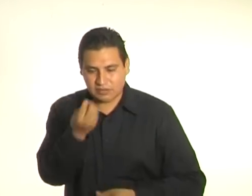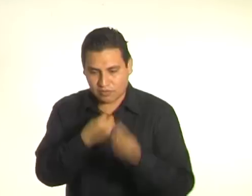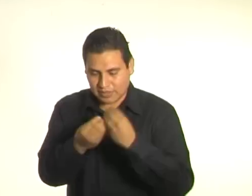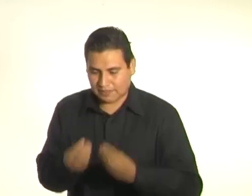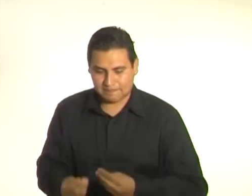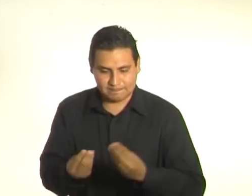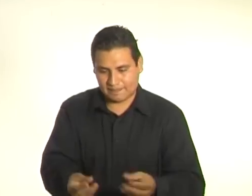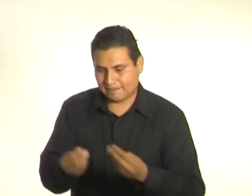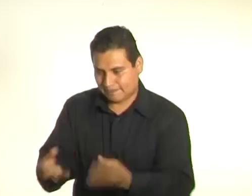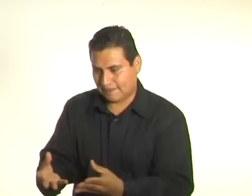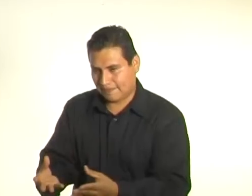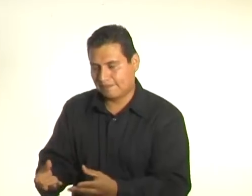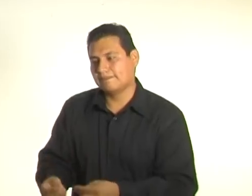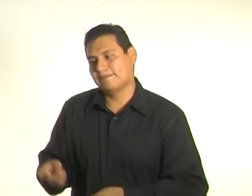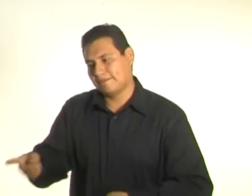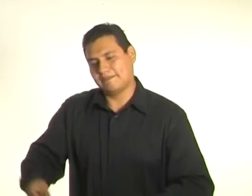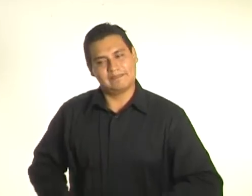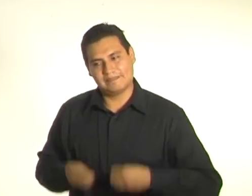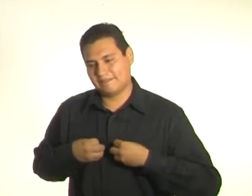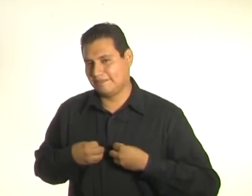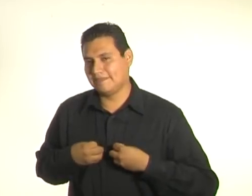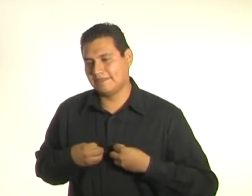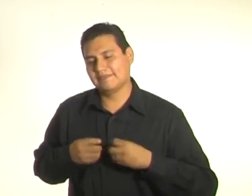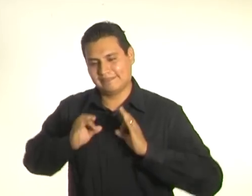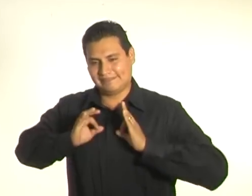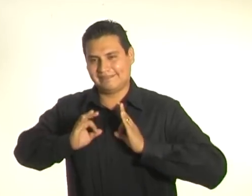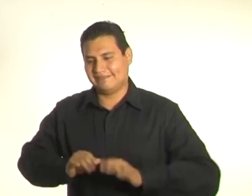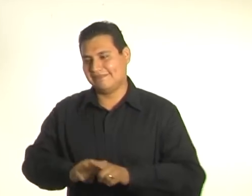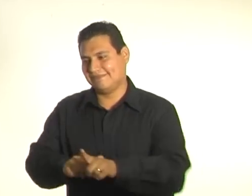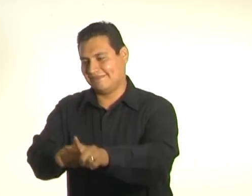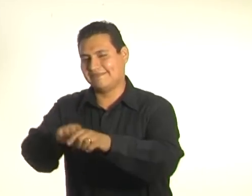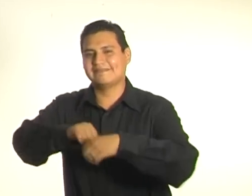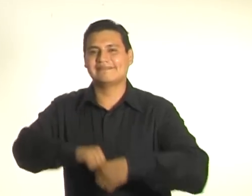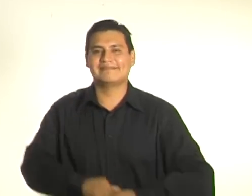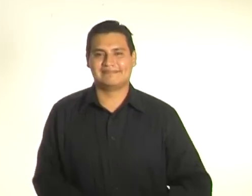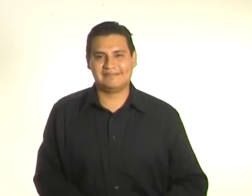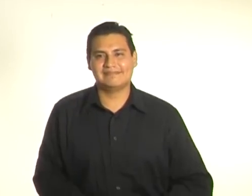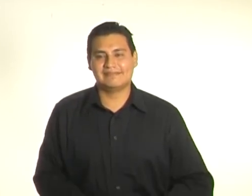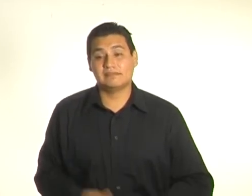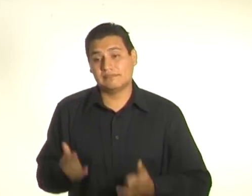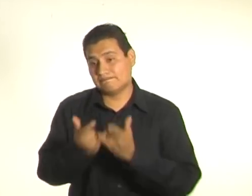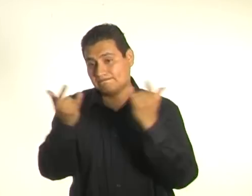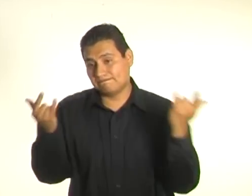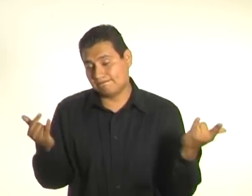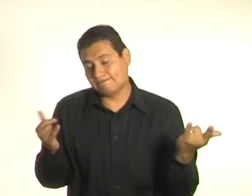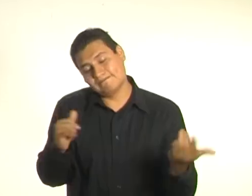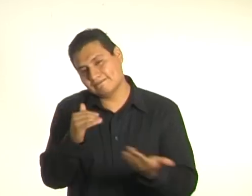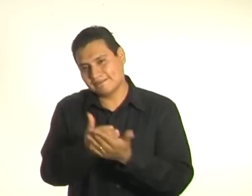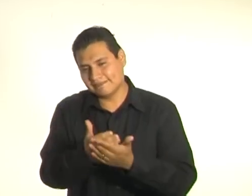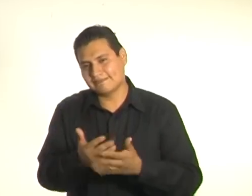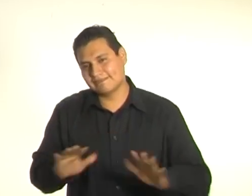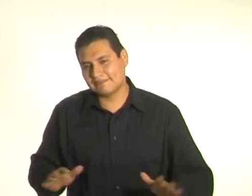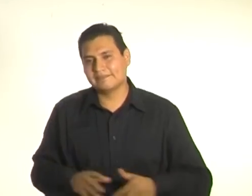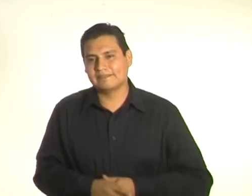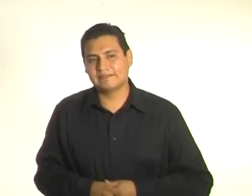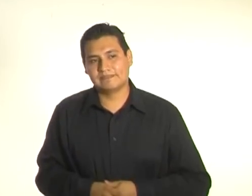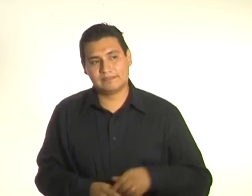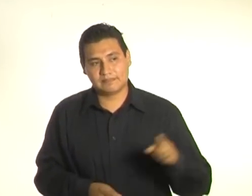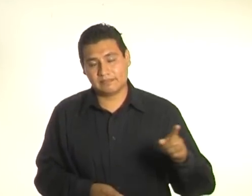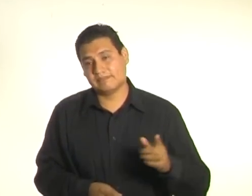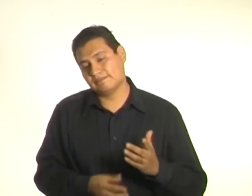colorado, este cuento se ha terminado. ¿Les gustó? A mí me gusta mucho. Y desde cuándo quería